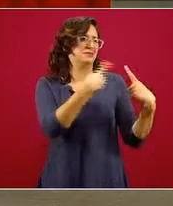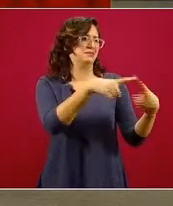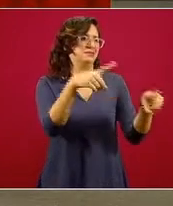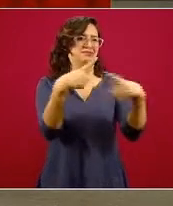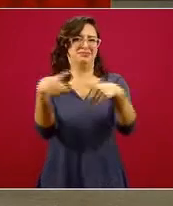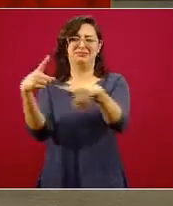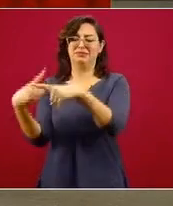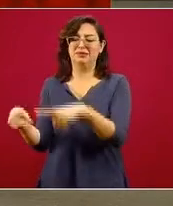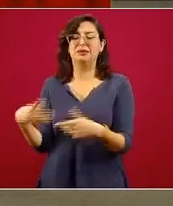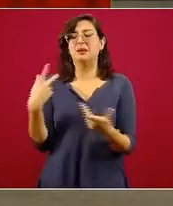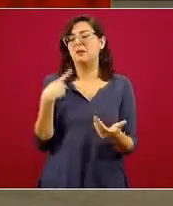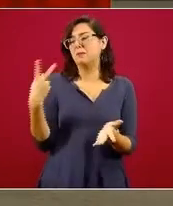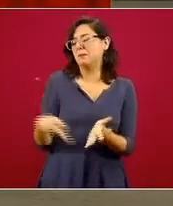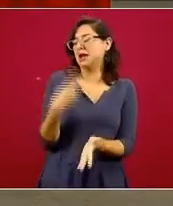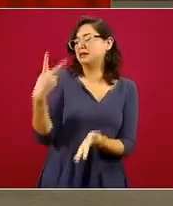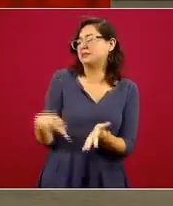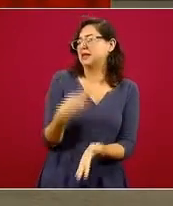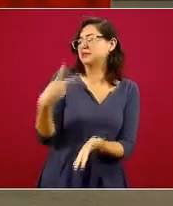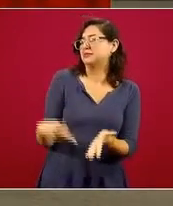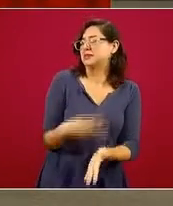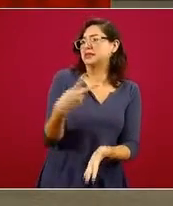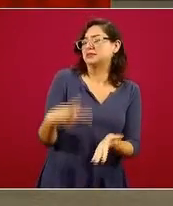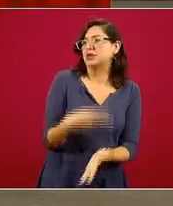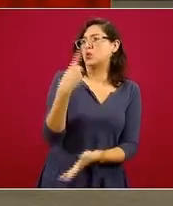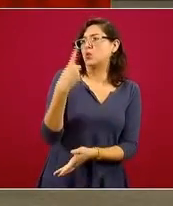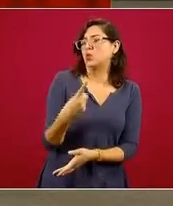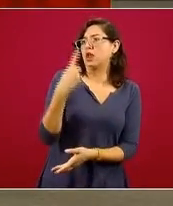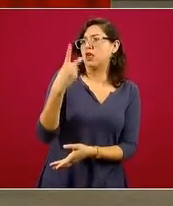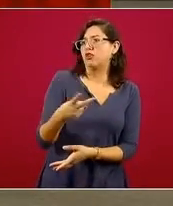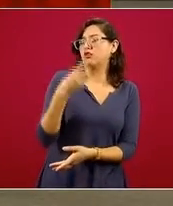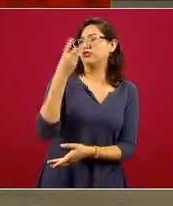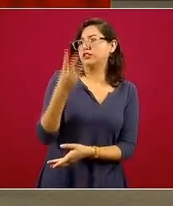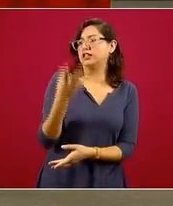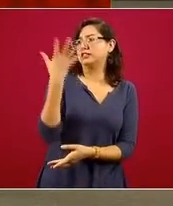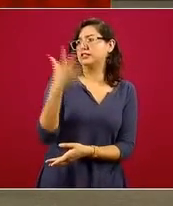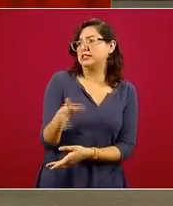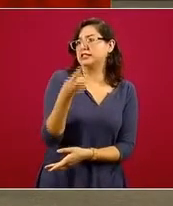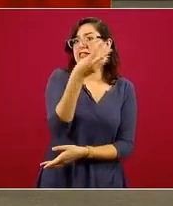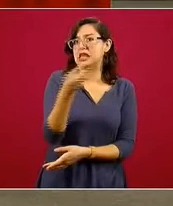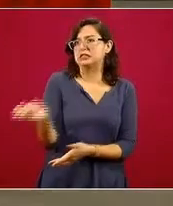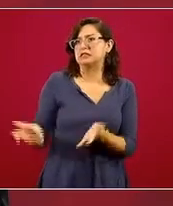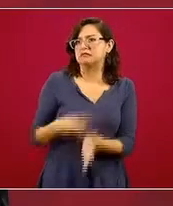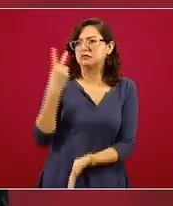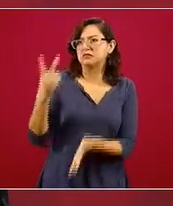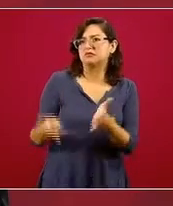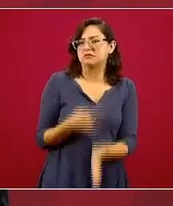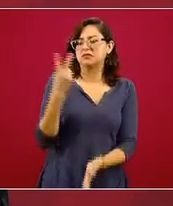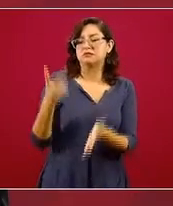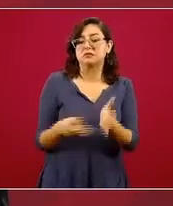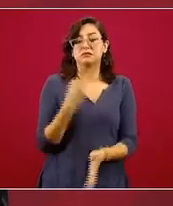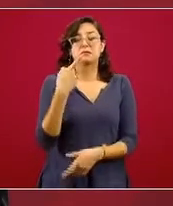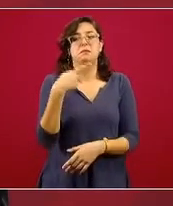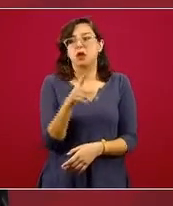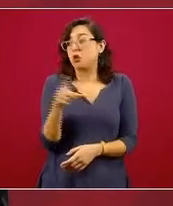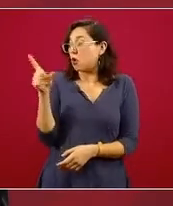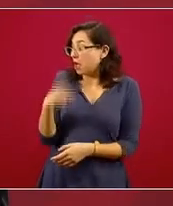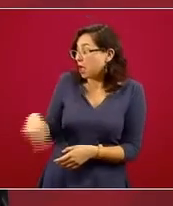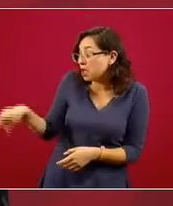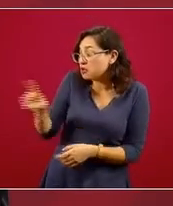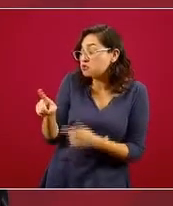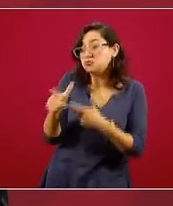dos y tres y trescientas veces, pero lo volvemos a decir ante la inquietud o la perplejidad de estas personas que